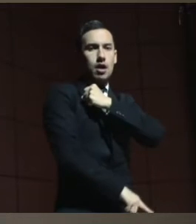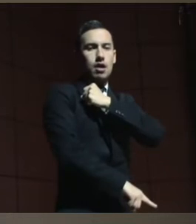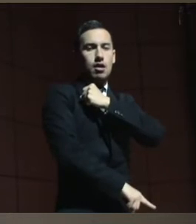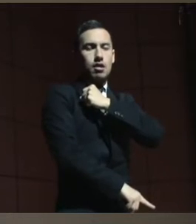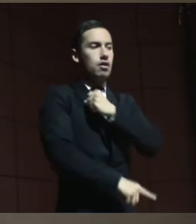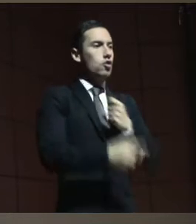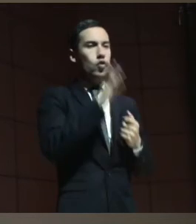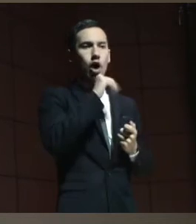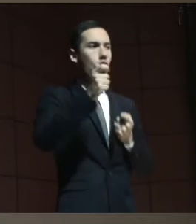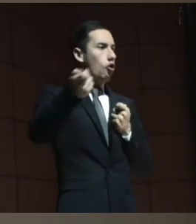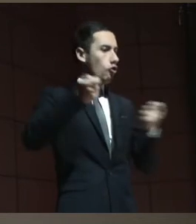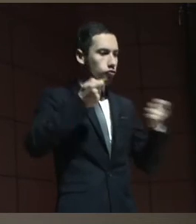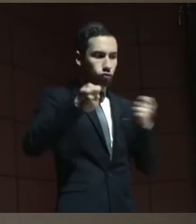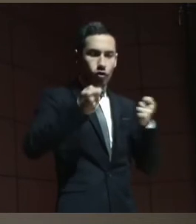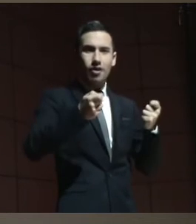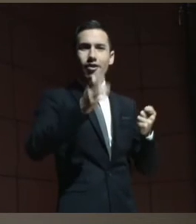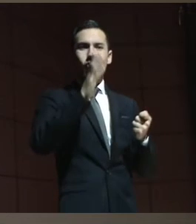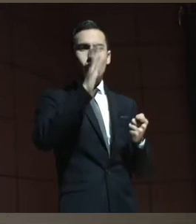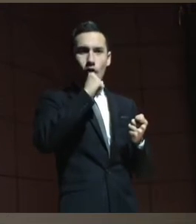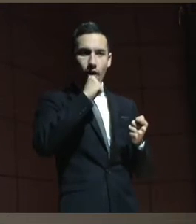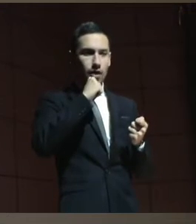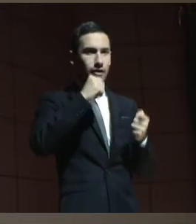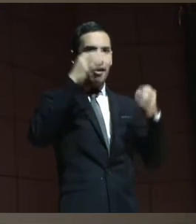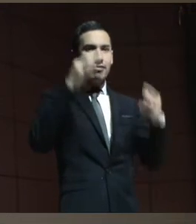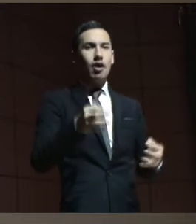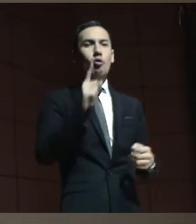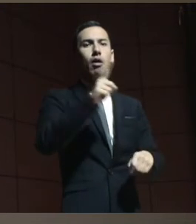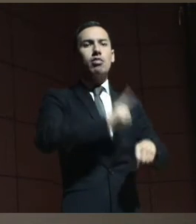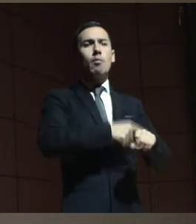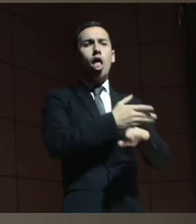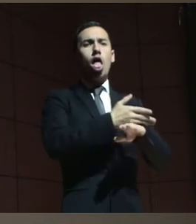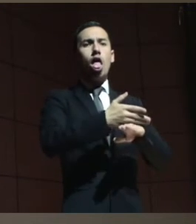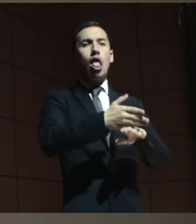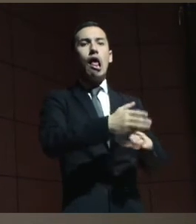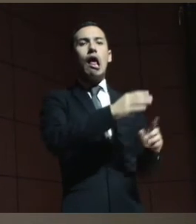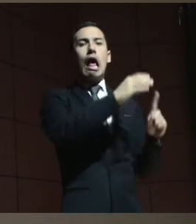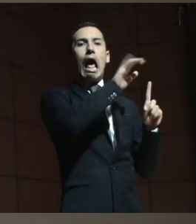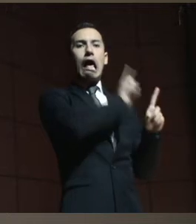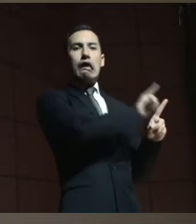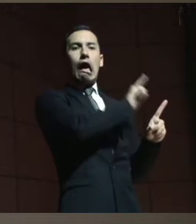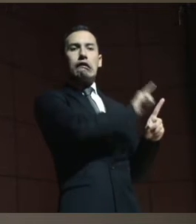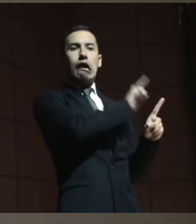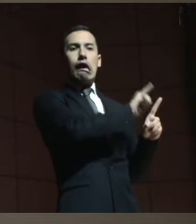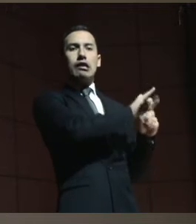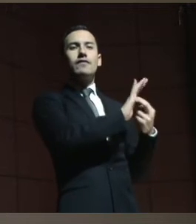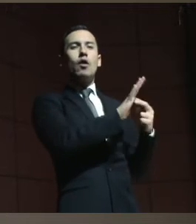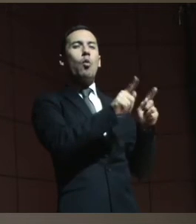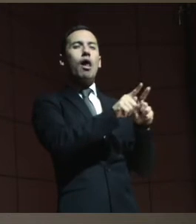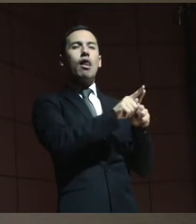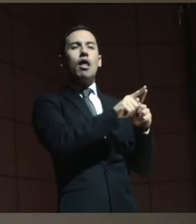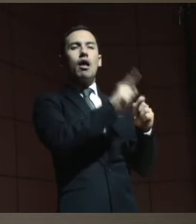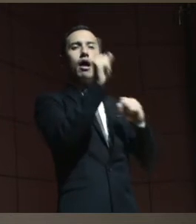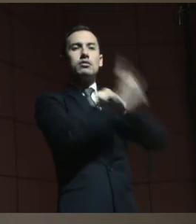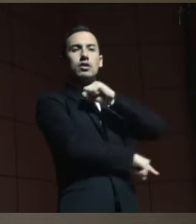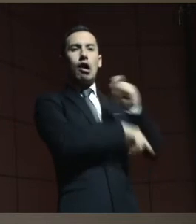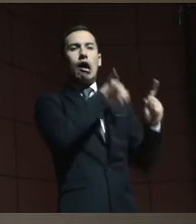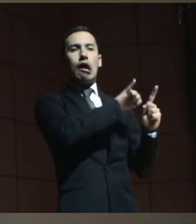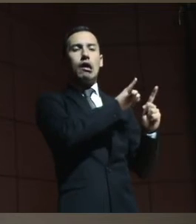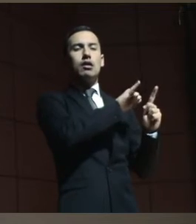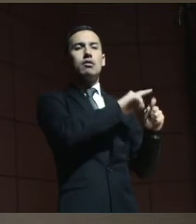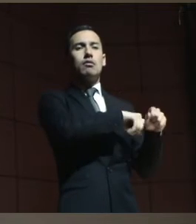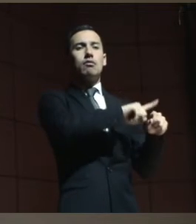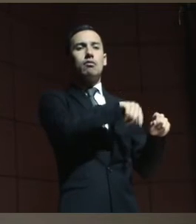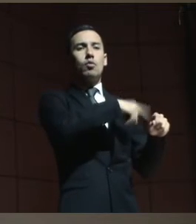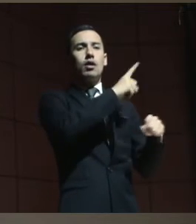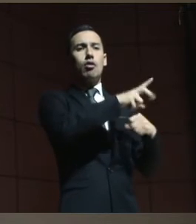sin control por parte de, sin garantía, sin control de legalidad. Entonces cuando estamos defendiendo